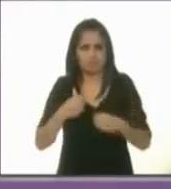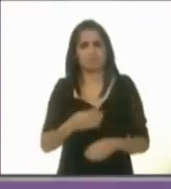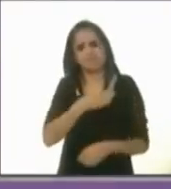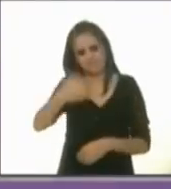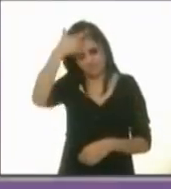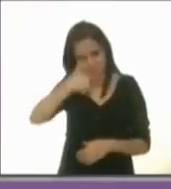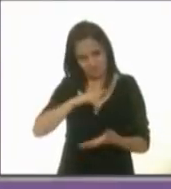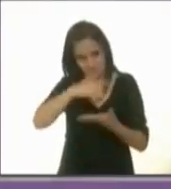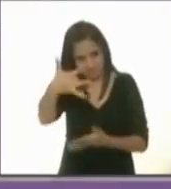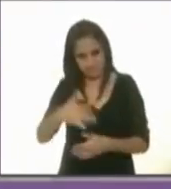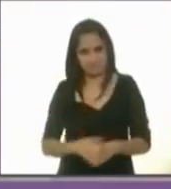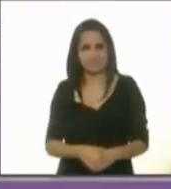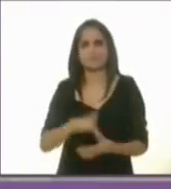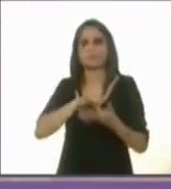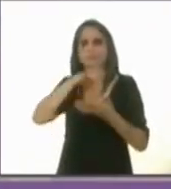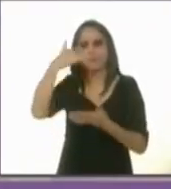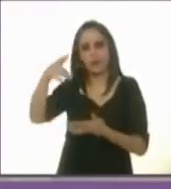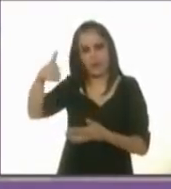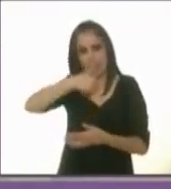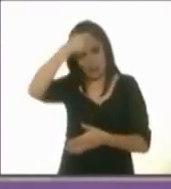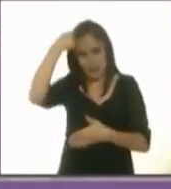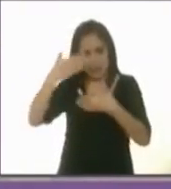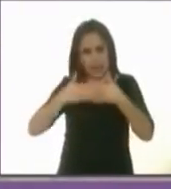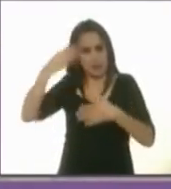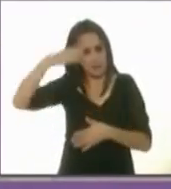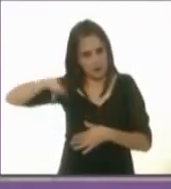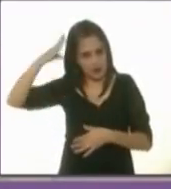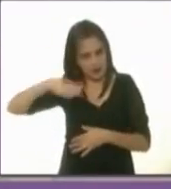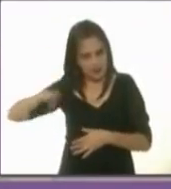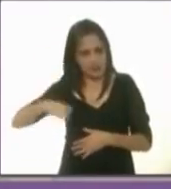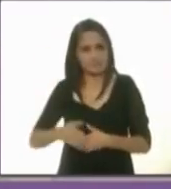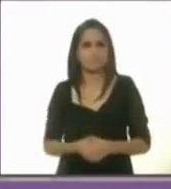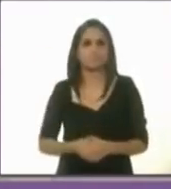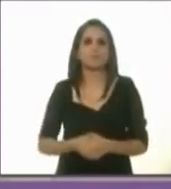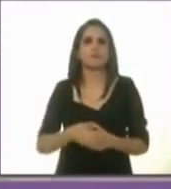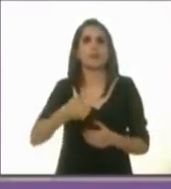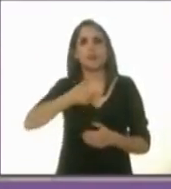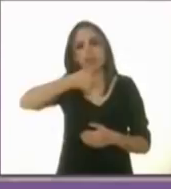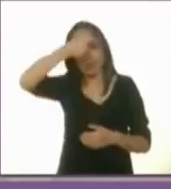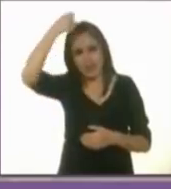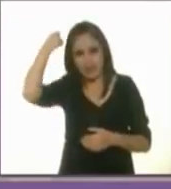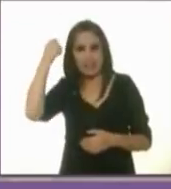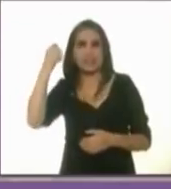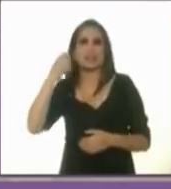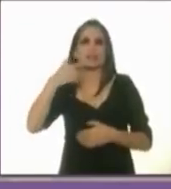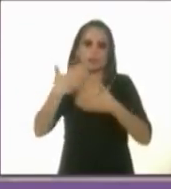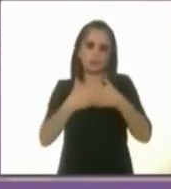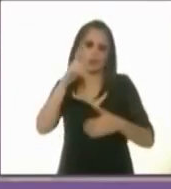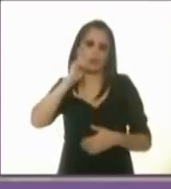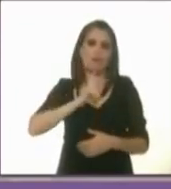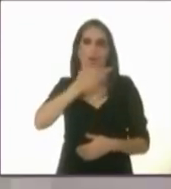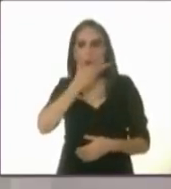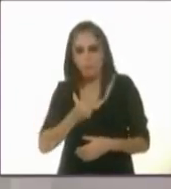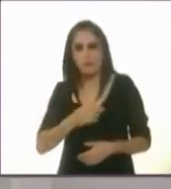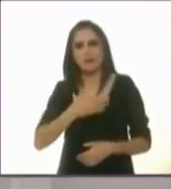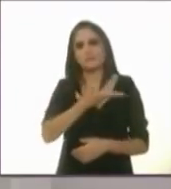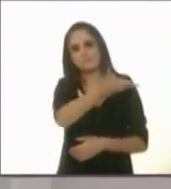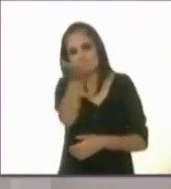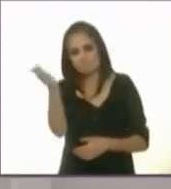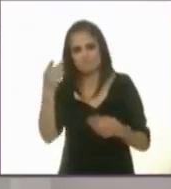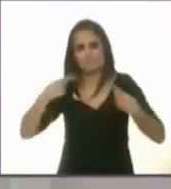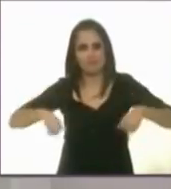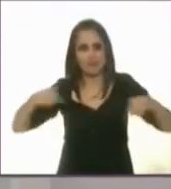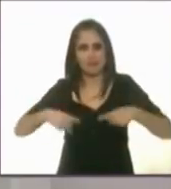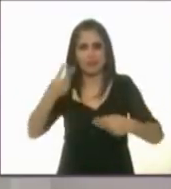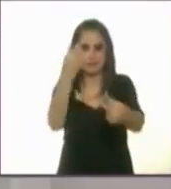muchísimas gracias candidata alejandra barrales candidatas candidatos capitalinos que nos hacen el